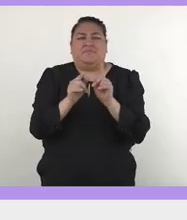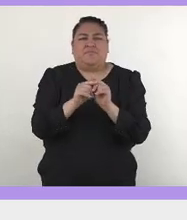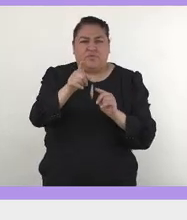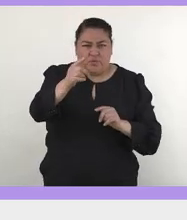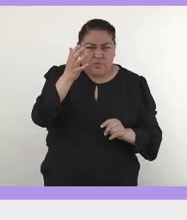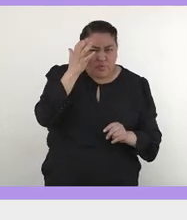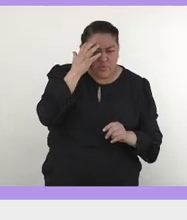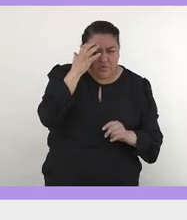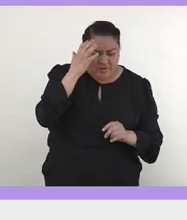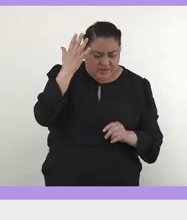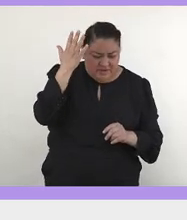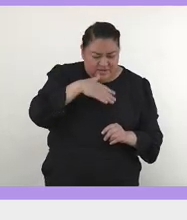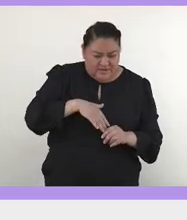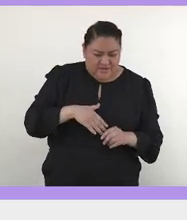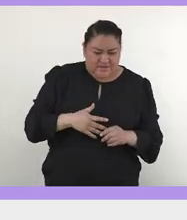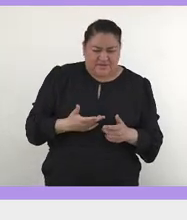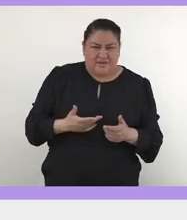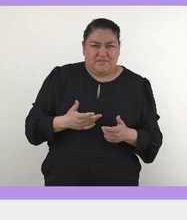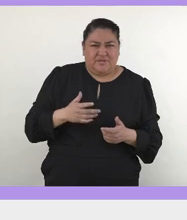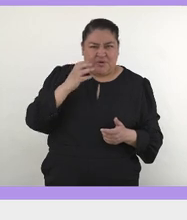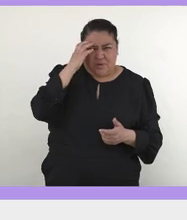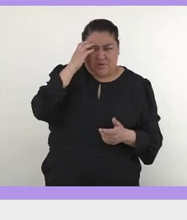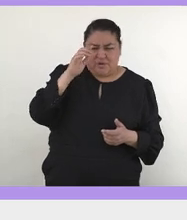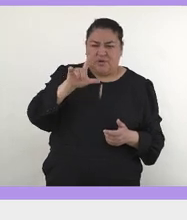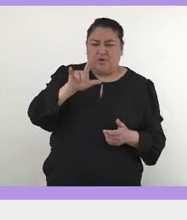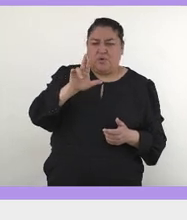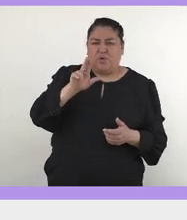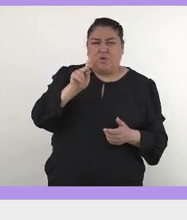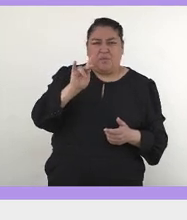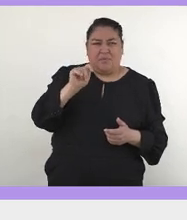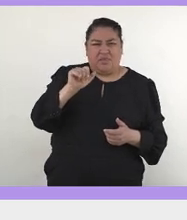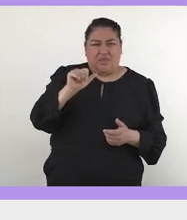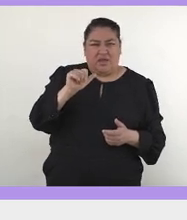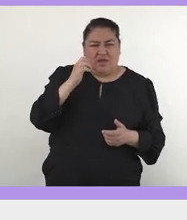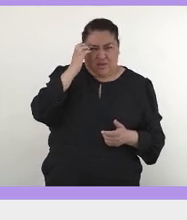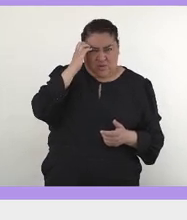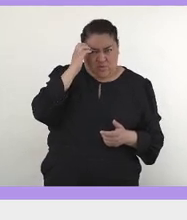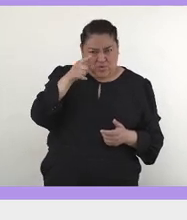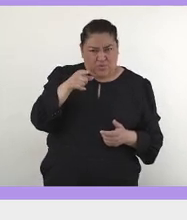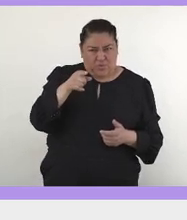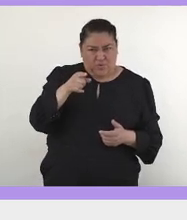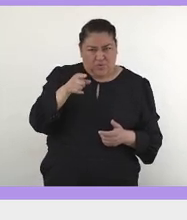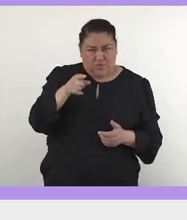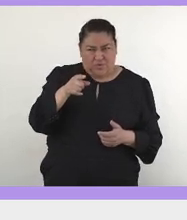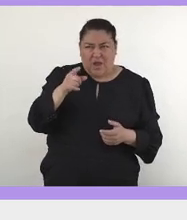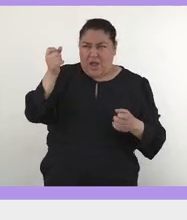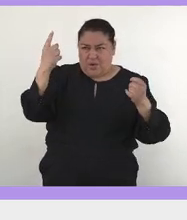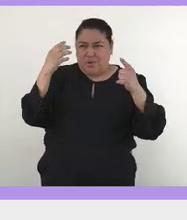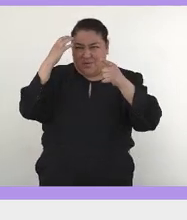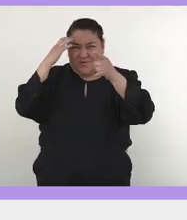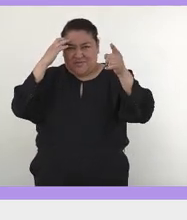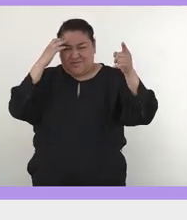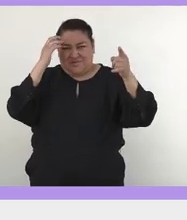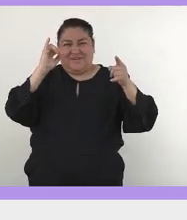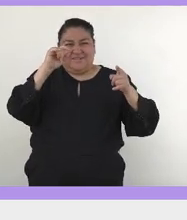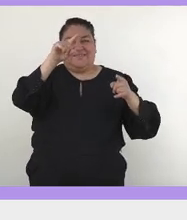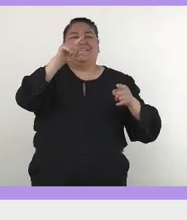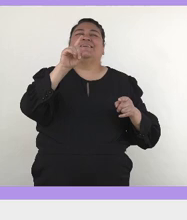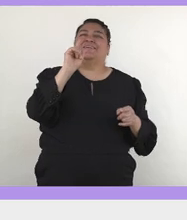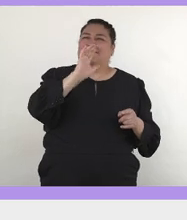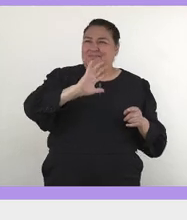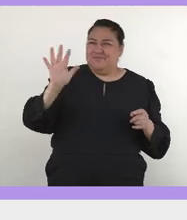Rupi Kaur? ¿No? Sí. La amamos, ¿verdad?